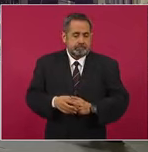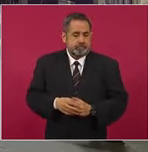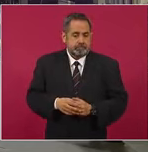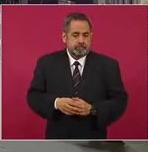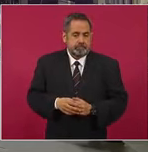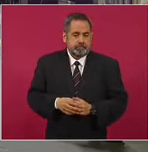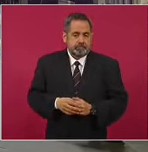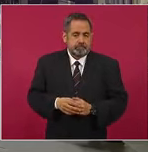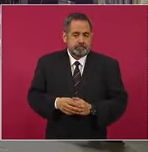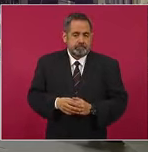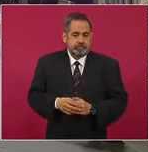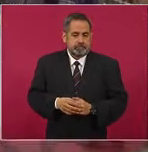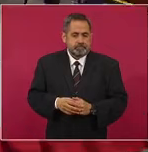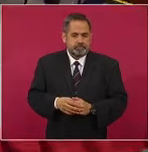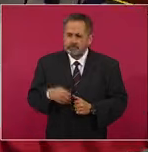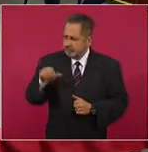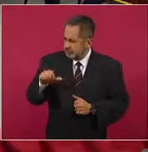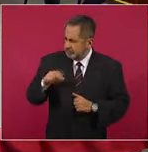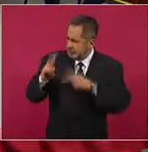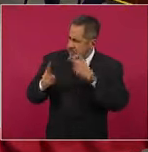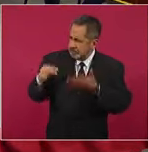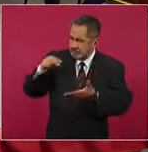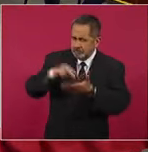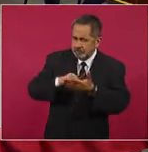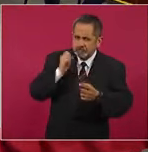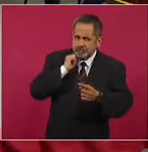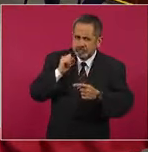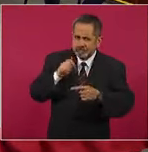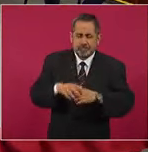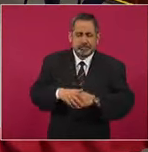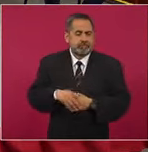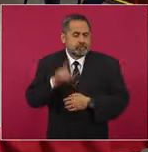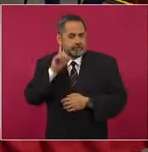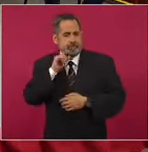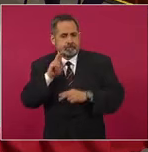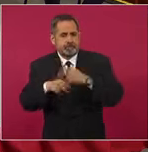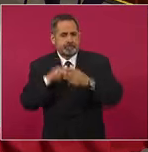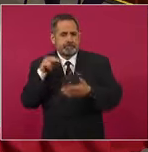¿Hoy es que vas a comparecer o mañana? Mañana. Mañana.